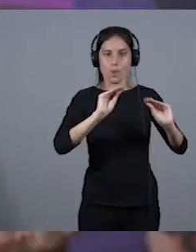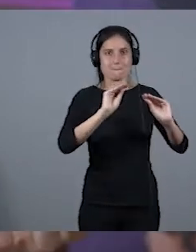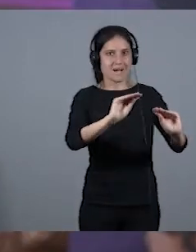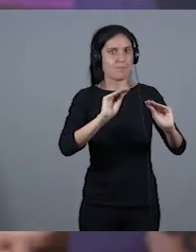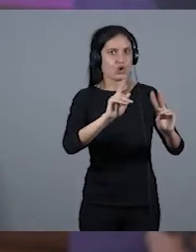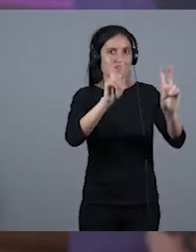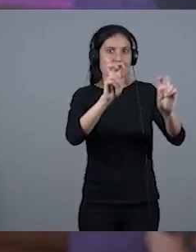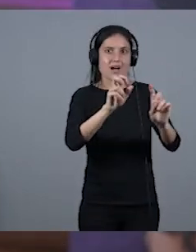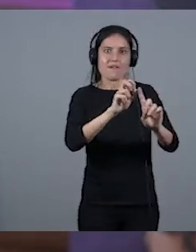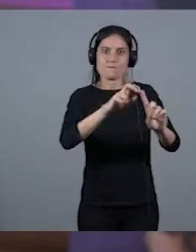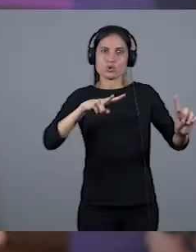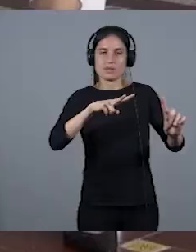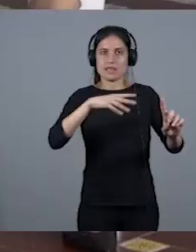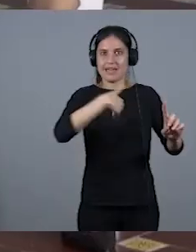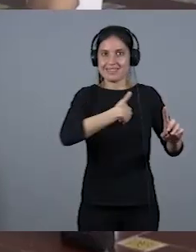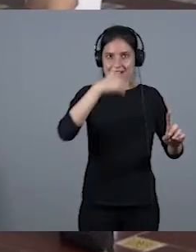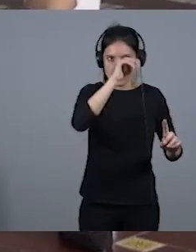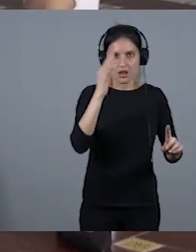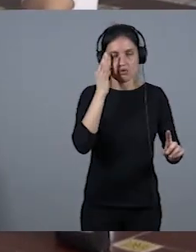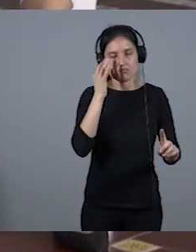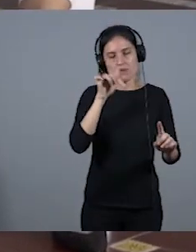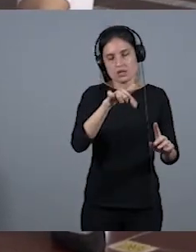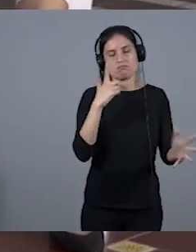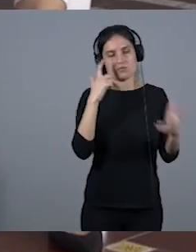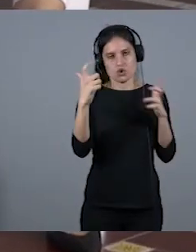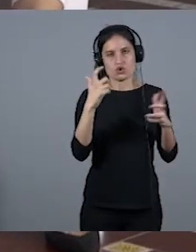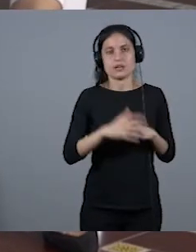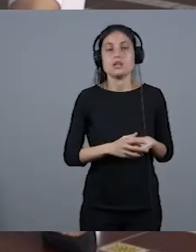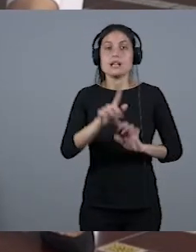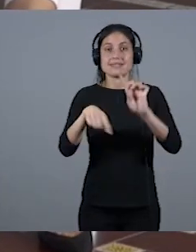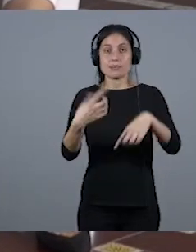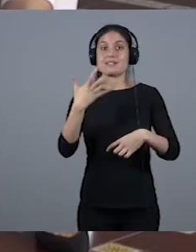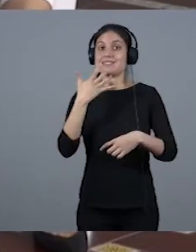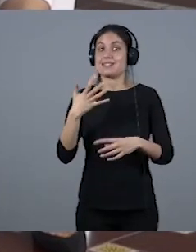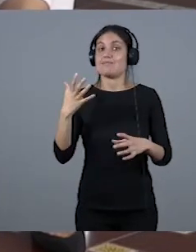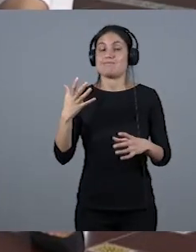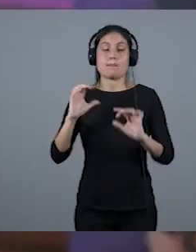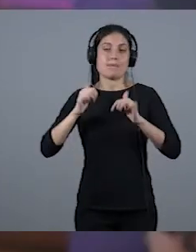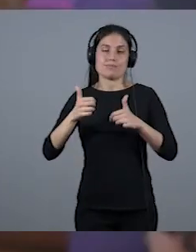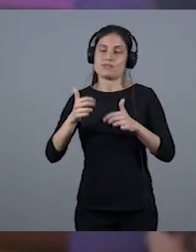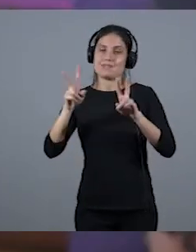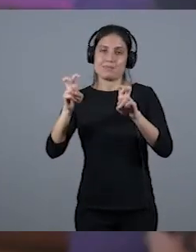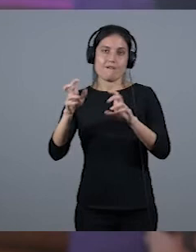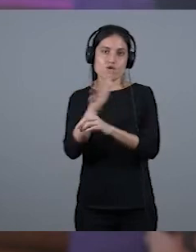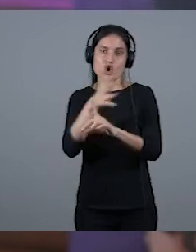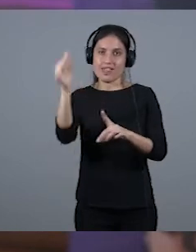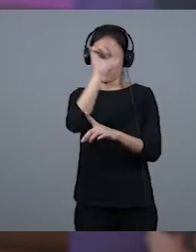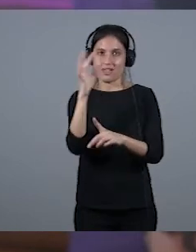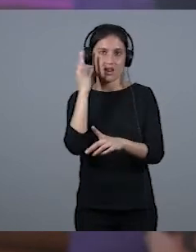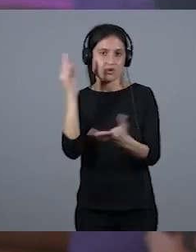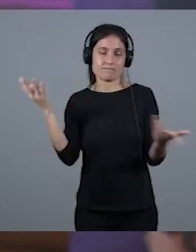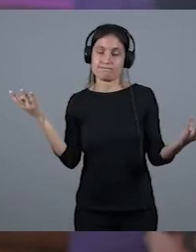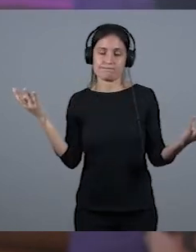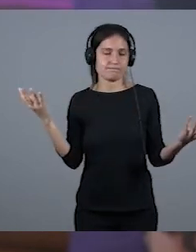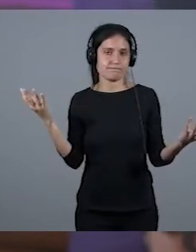damos ese enfoque. Y ya si nos metemos en el tema de la violencia de género, pues bueno, las palabras definen las realidades.